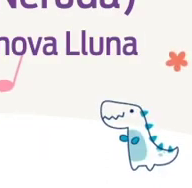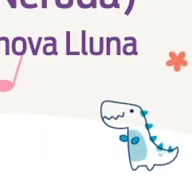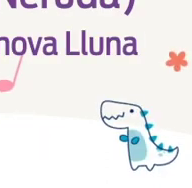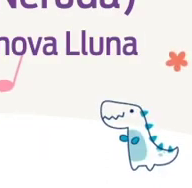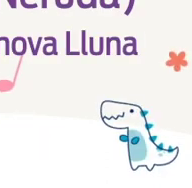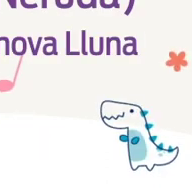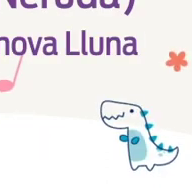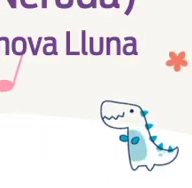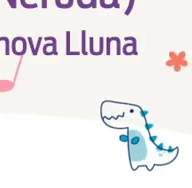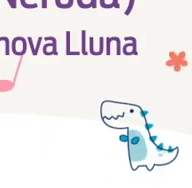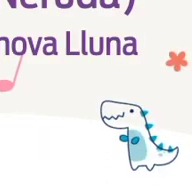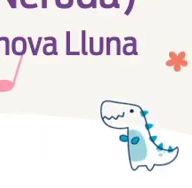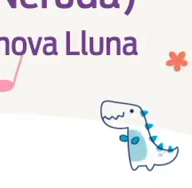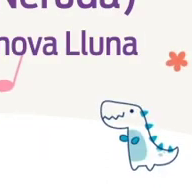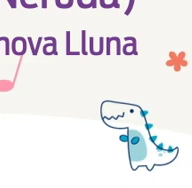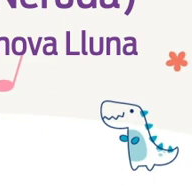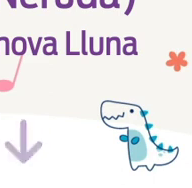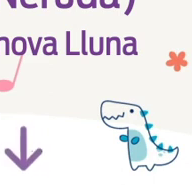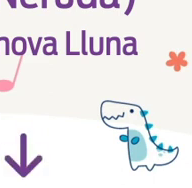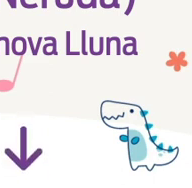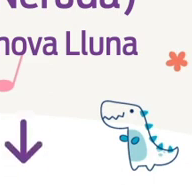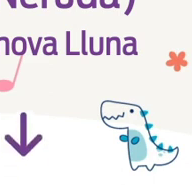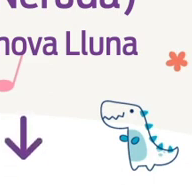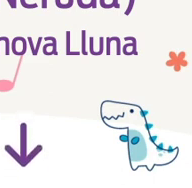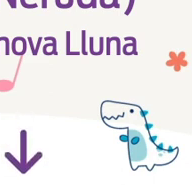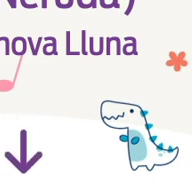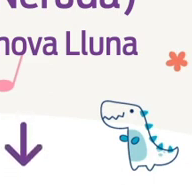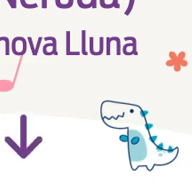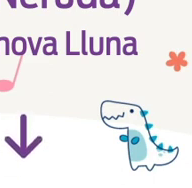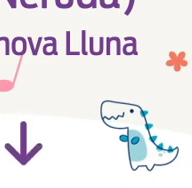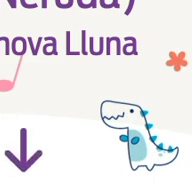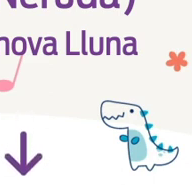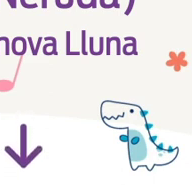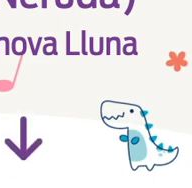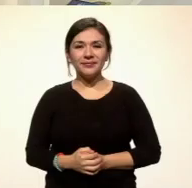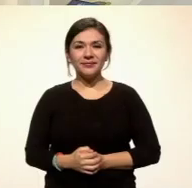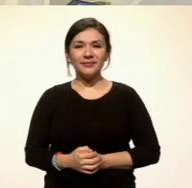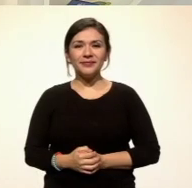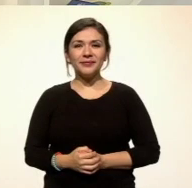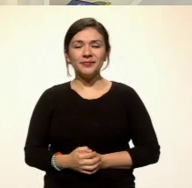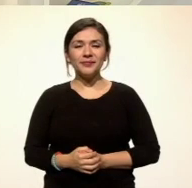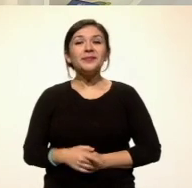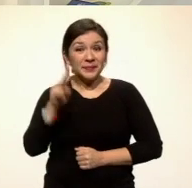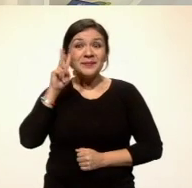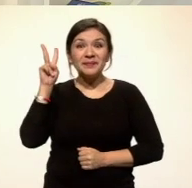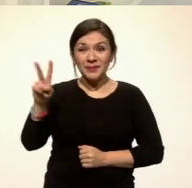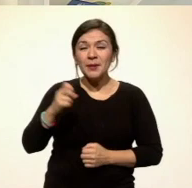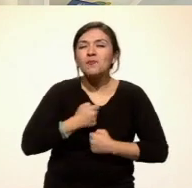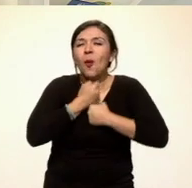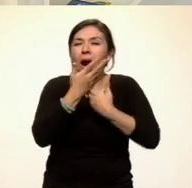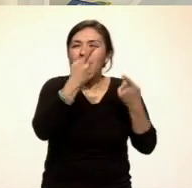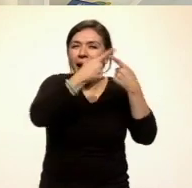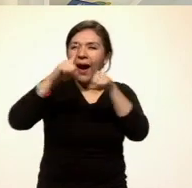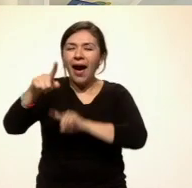Para ver este video, encuentra el link aquí abajo en la descripción. ¿Cuál de los poemas que viste te